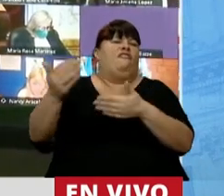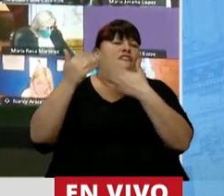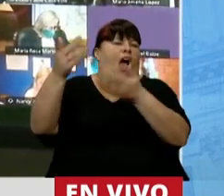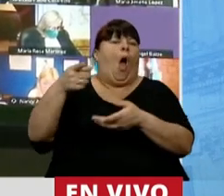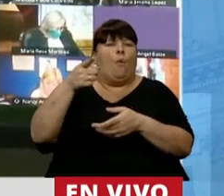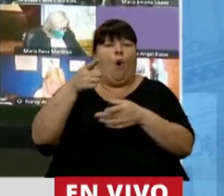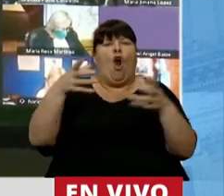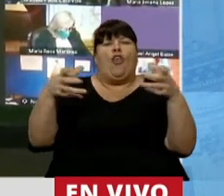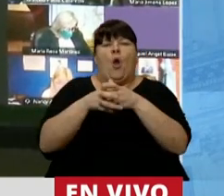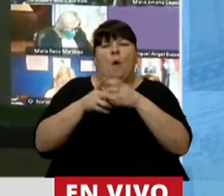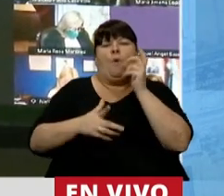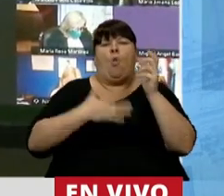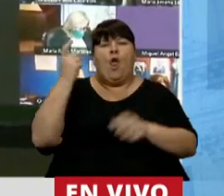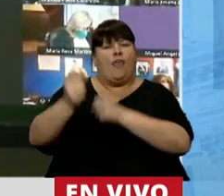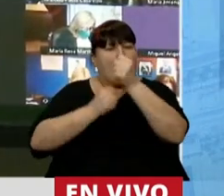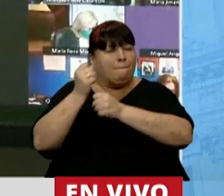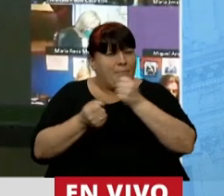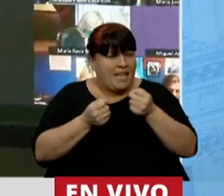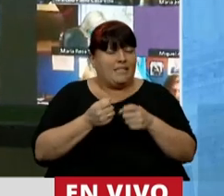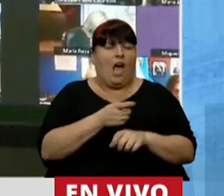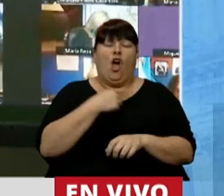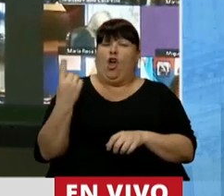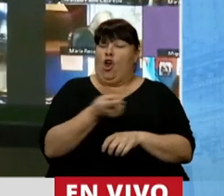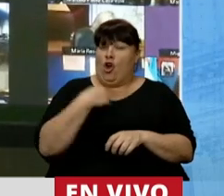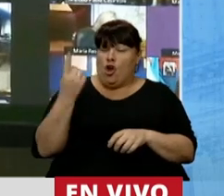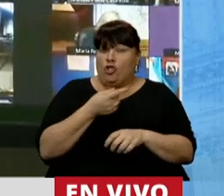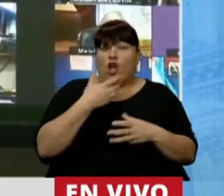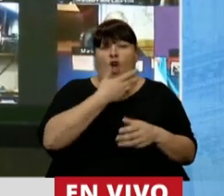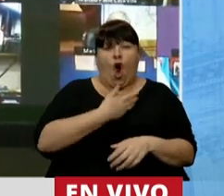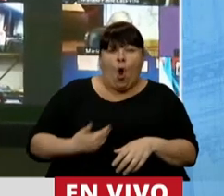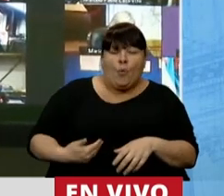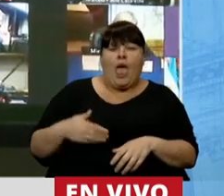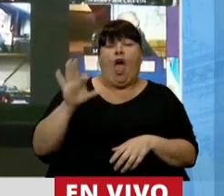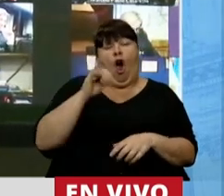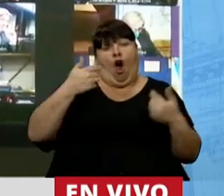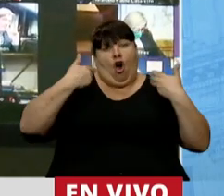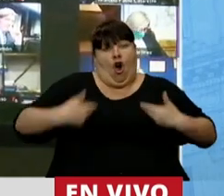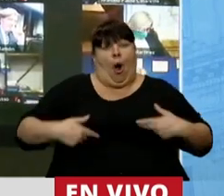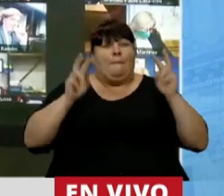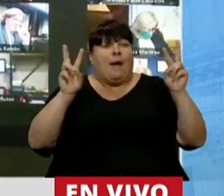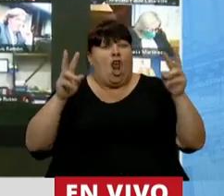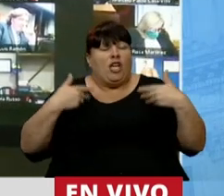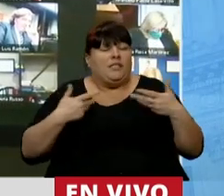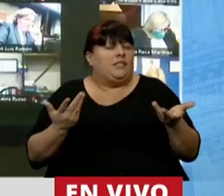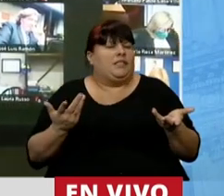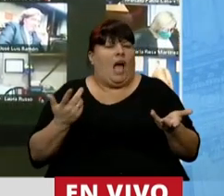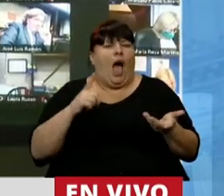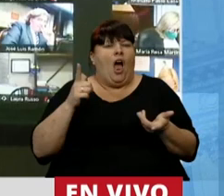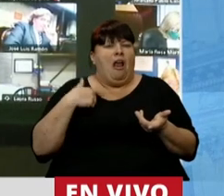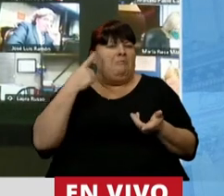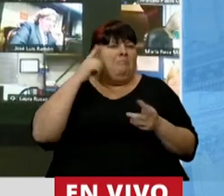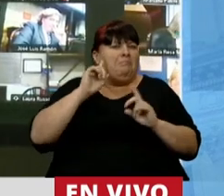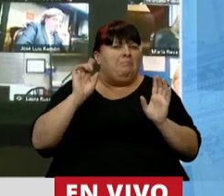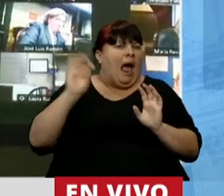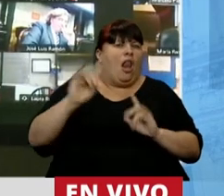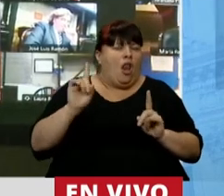de este grupo de empresarios, que nosotros como gobierno, o en mi condición de peronista, no tengo ningún riesgo de